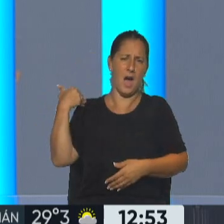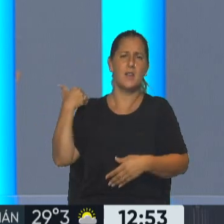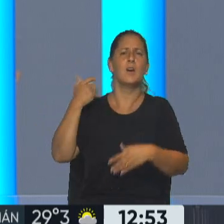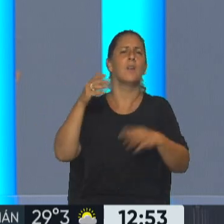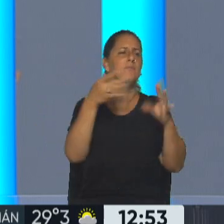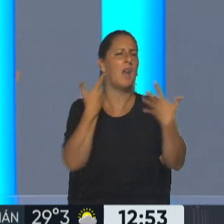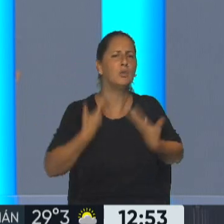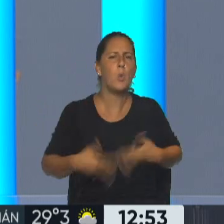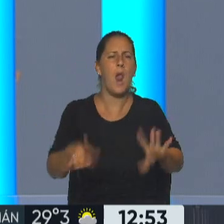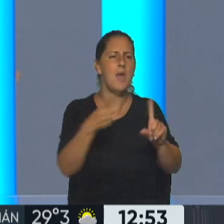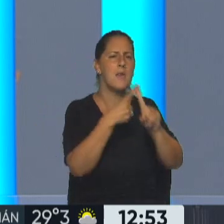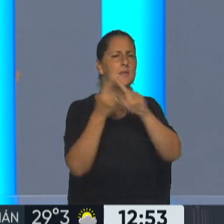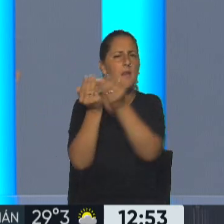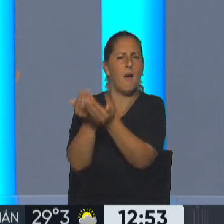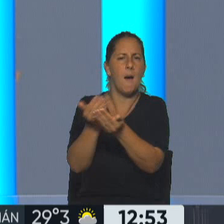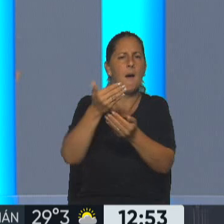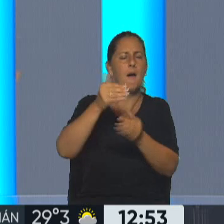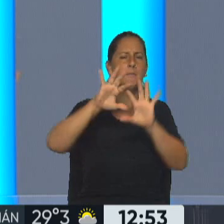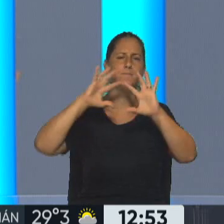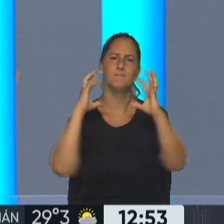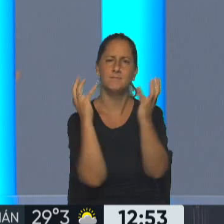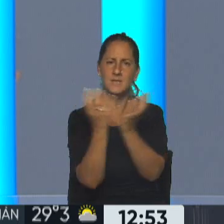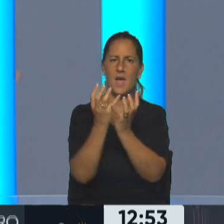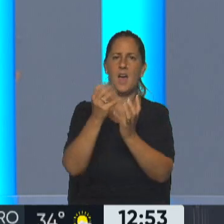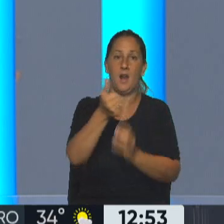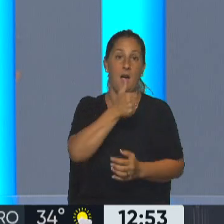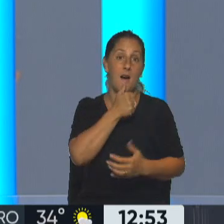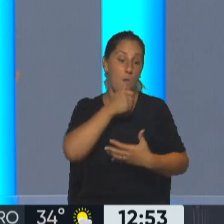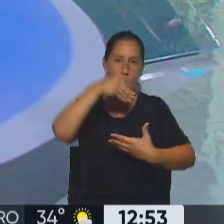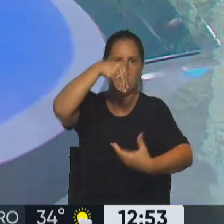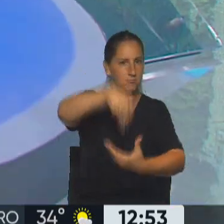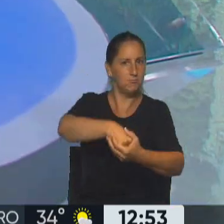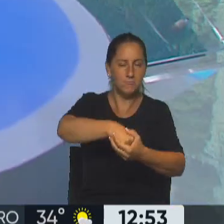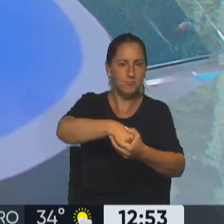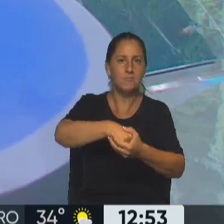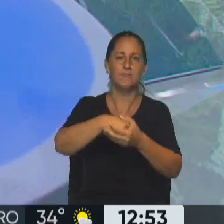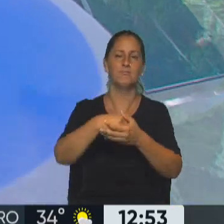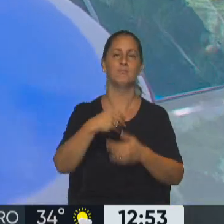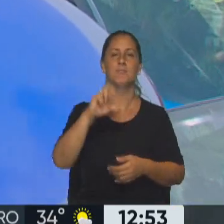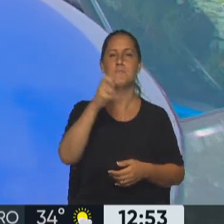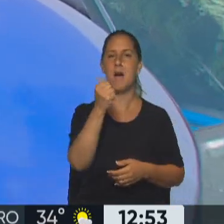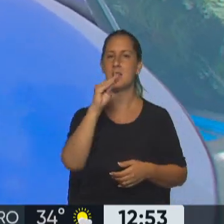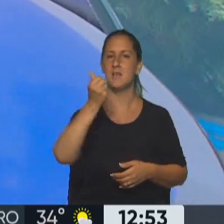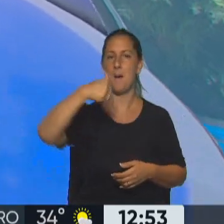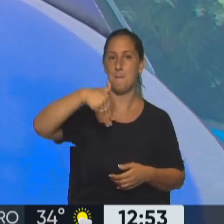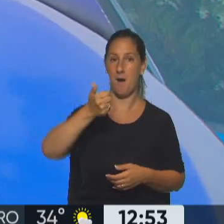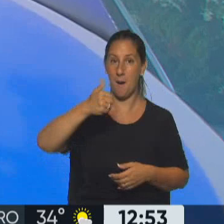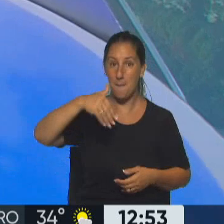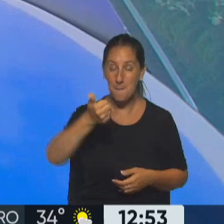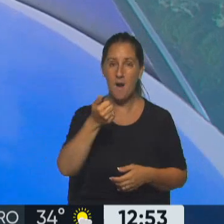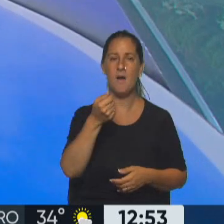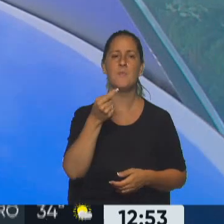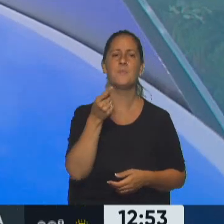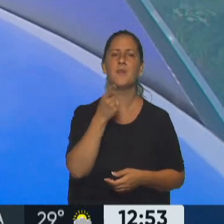madre tierra, que conviven con el agua que forma parte de esa madre tierra, de esa pachamama, de esa mapu, saben